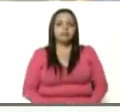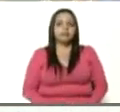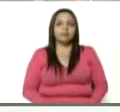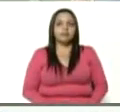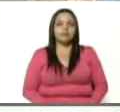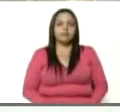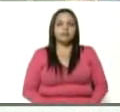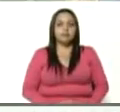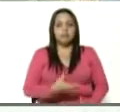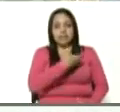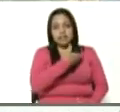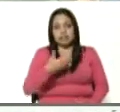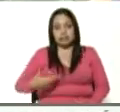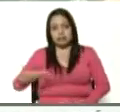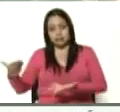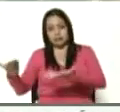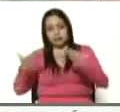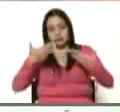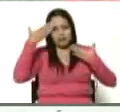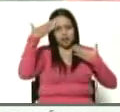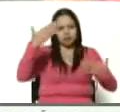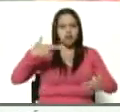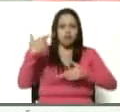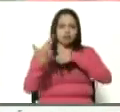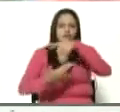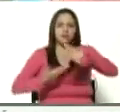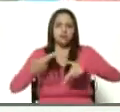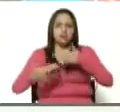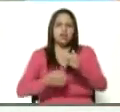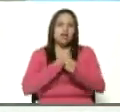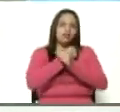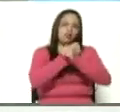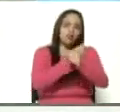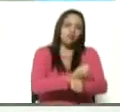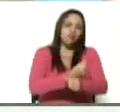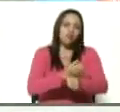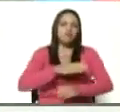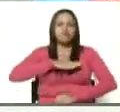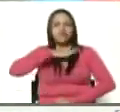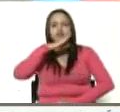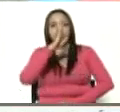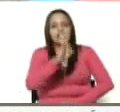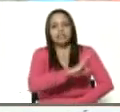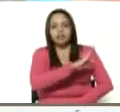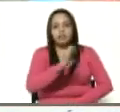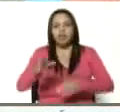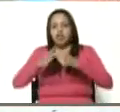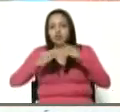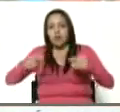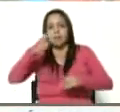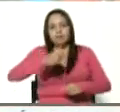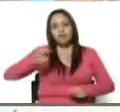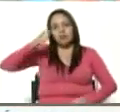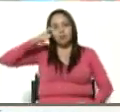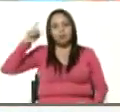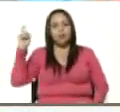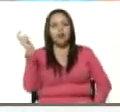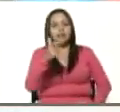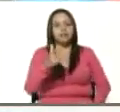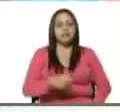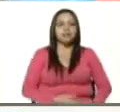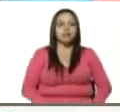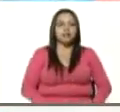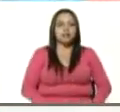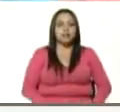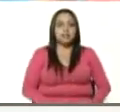Presidente, recibo un saludo revolucionario, amoroso, cargado de bendiciones de todos los huariqueños y huariqueñas, los